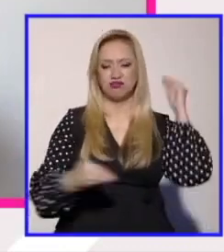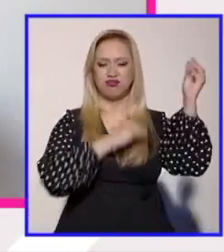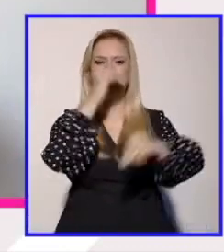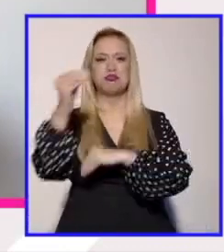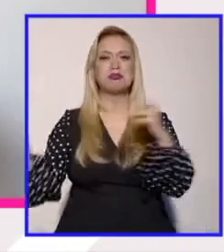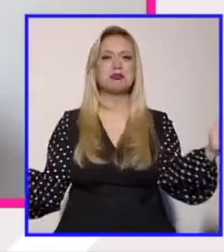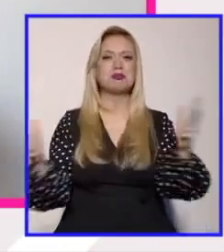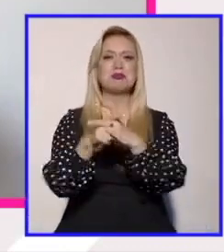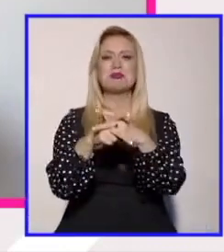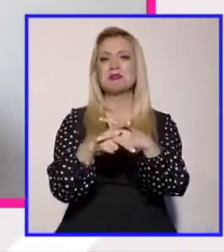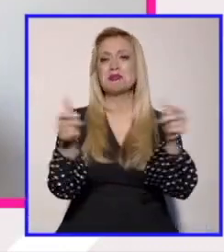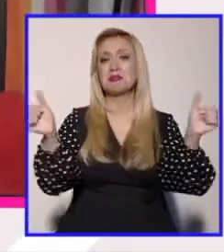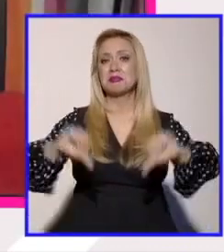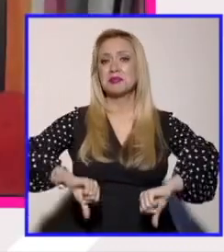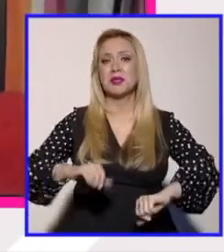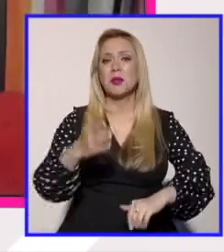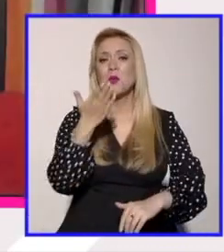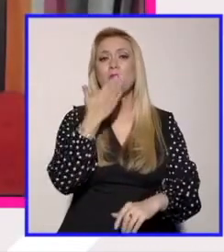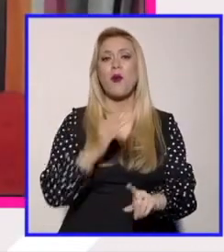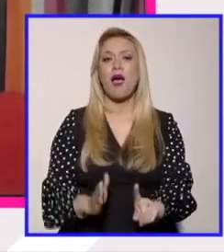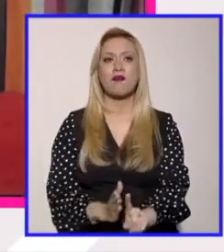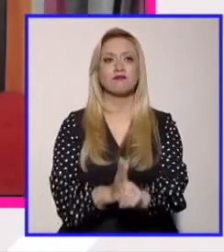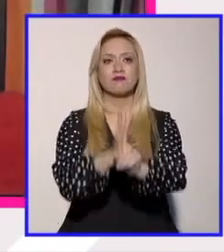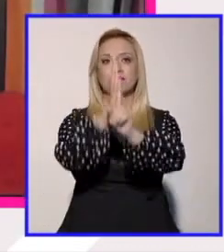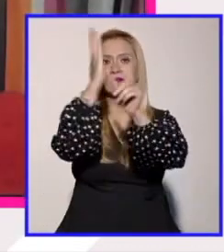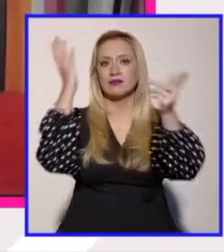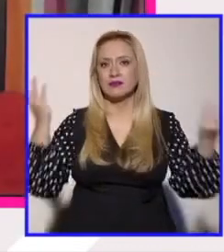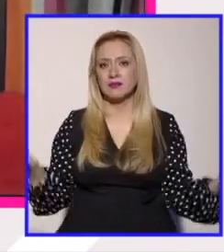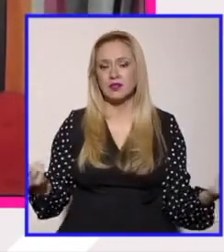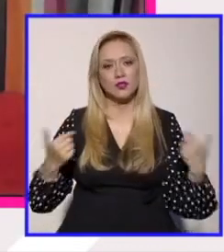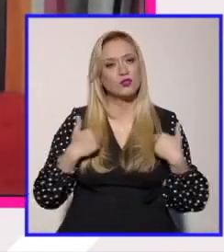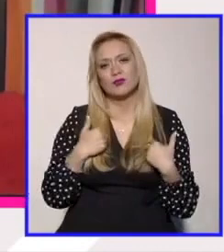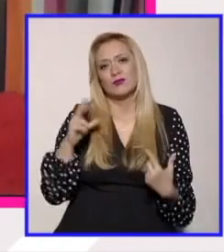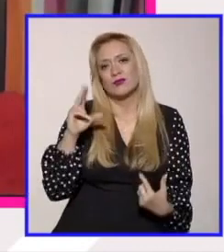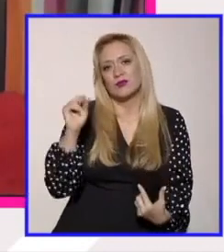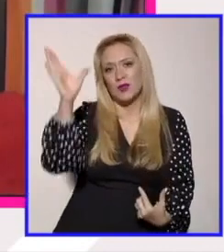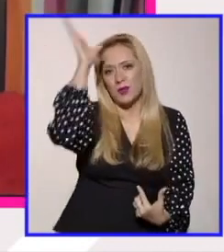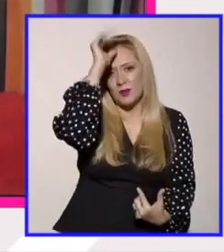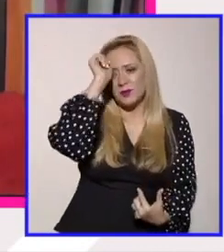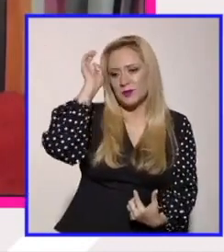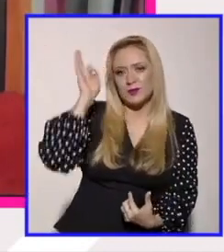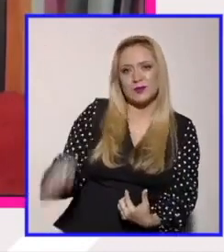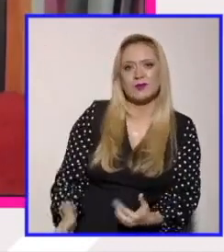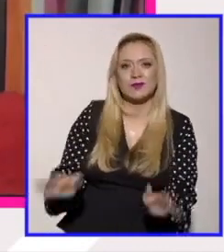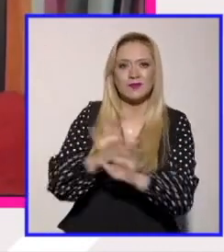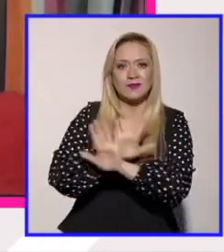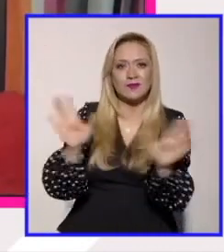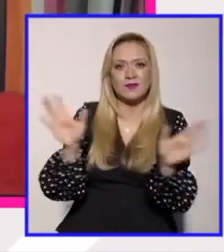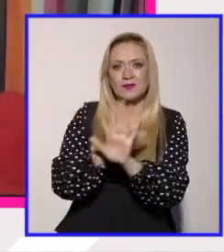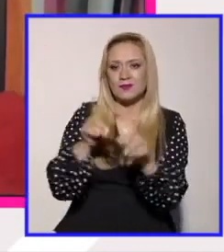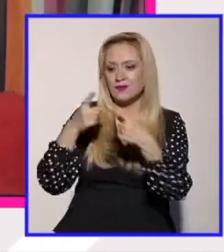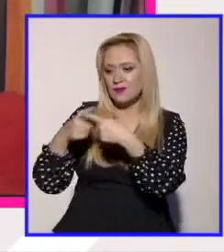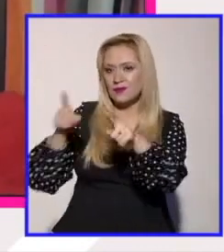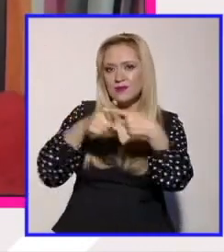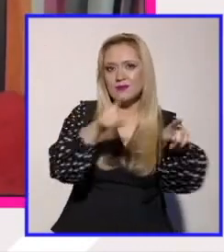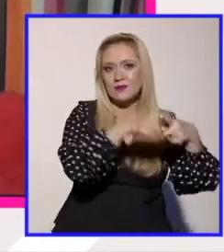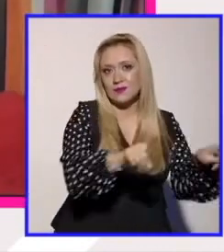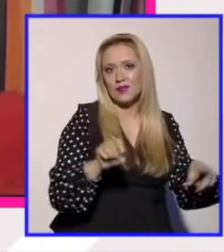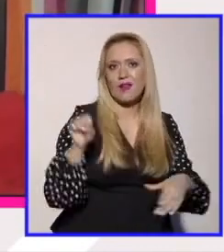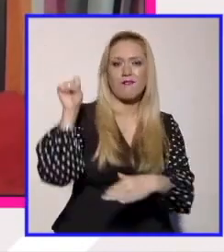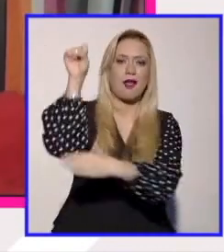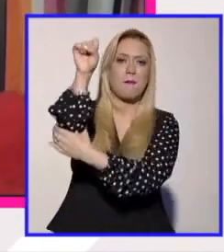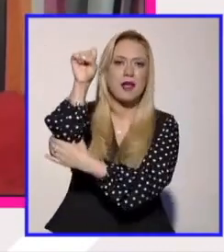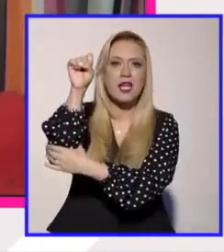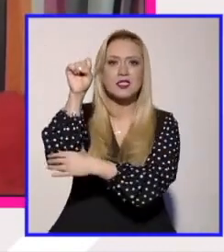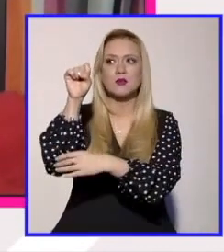y por lo tanto pues yo no compagino con esto dentro de la diversidad de los feminismos que por